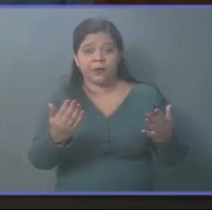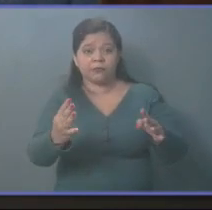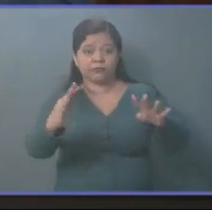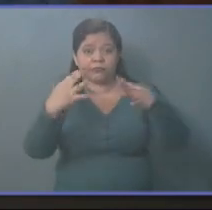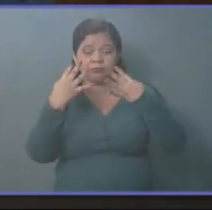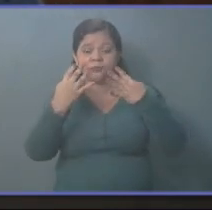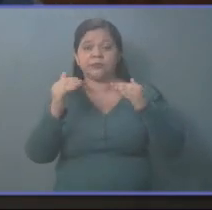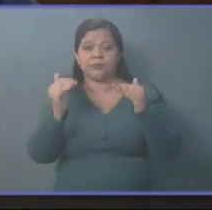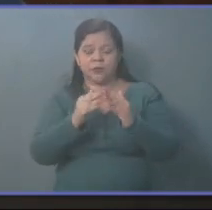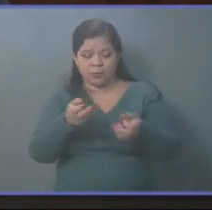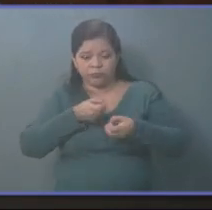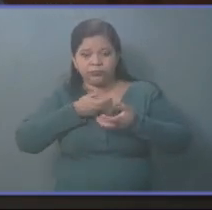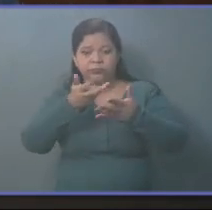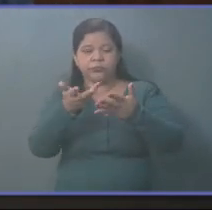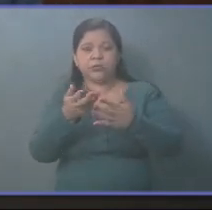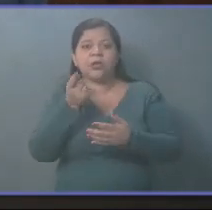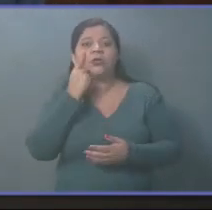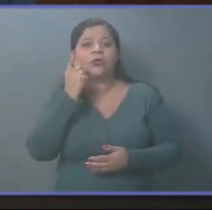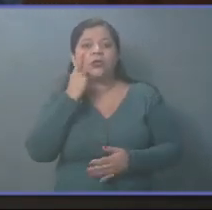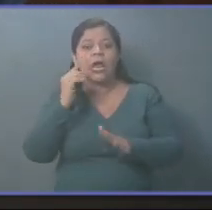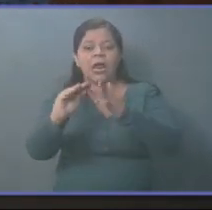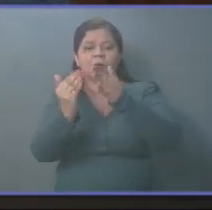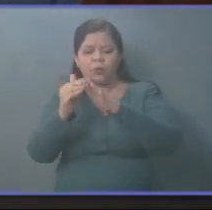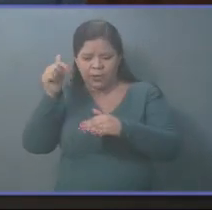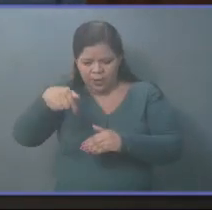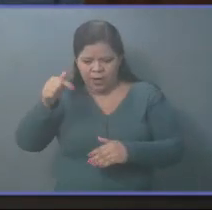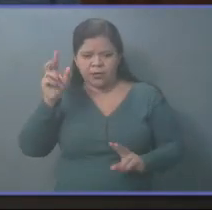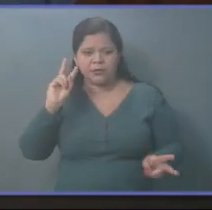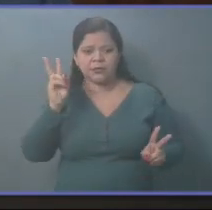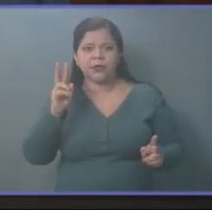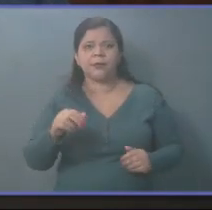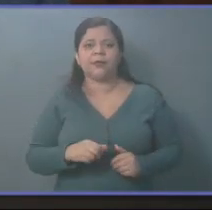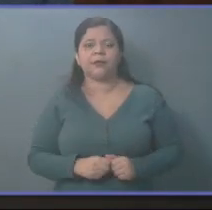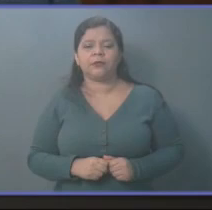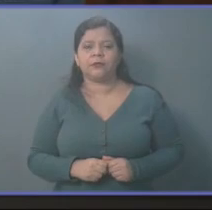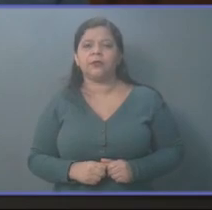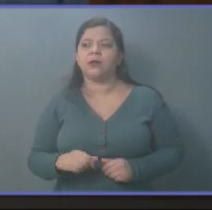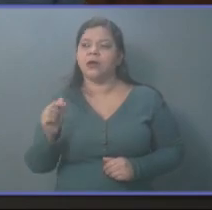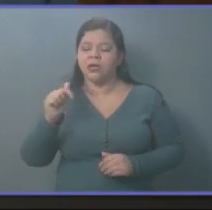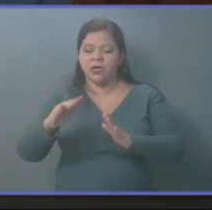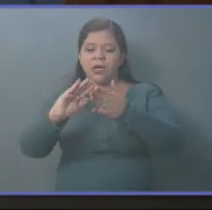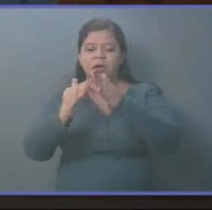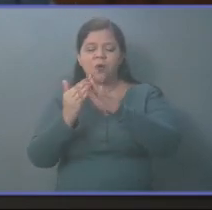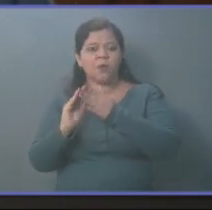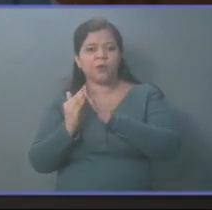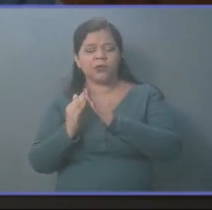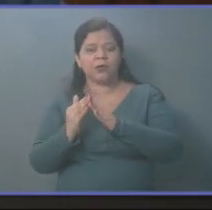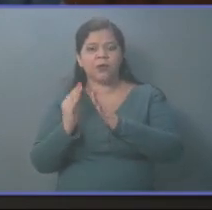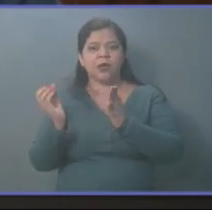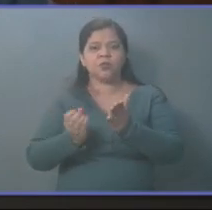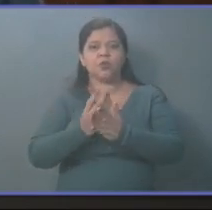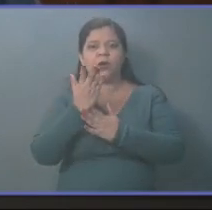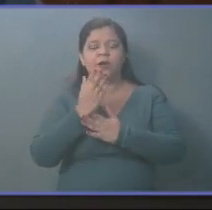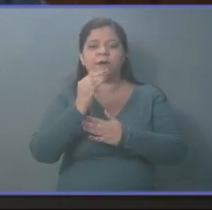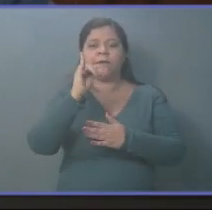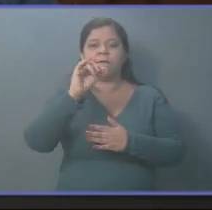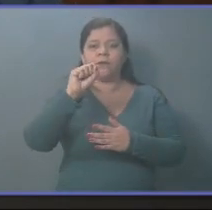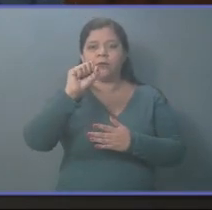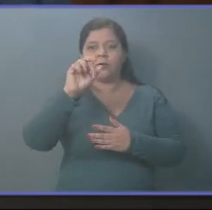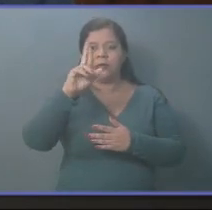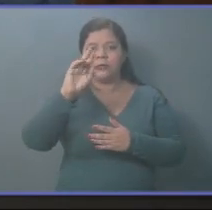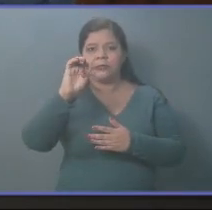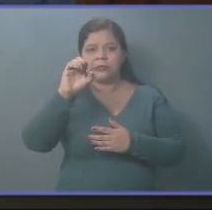y la va a dar en una de las comunidades de aquí de San Salvador como lo es la comunidad Nueva Nueva Israel